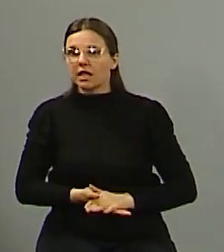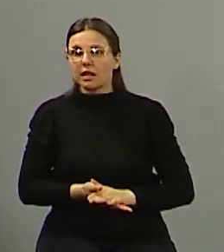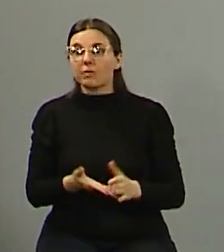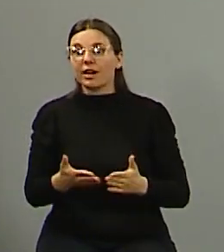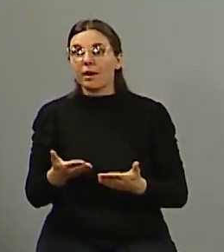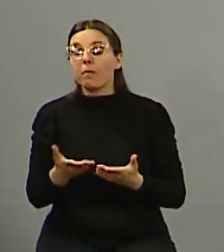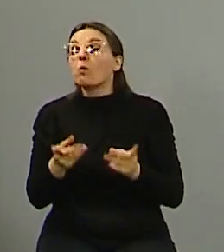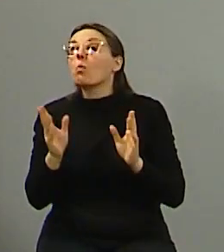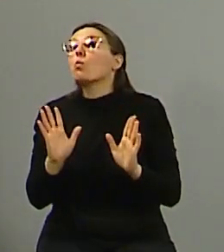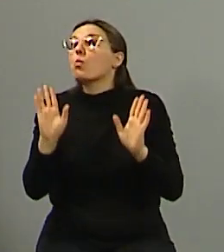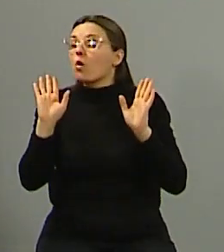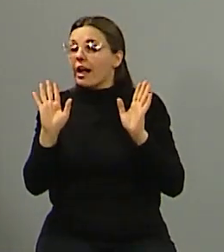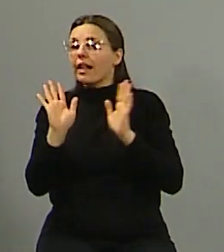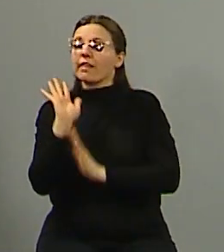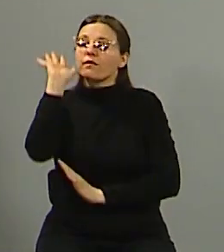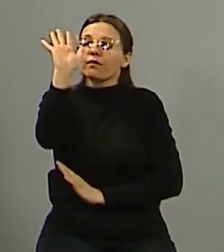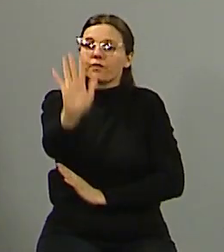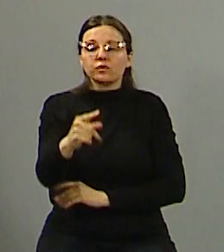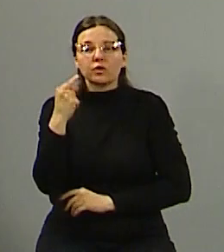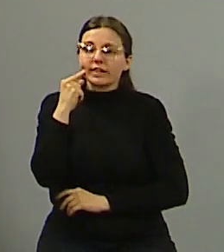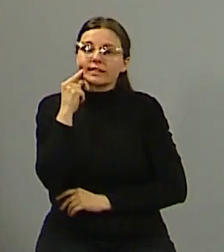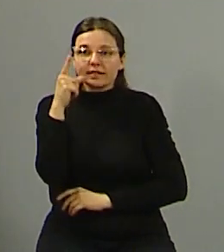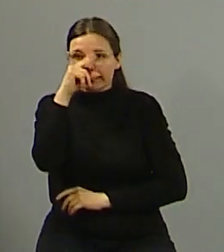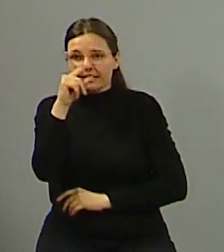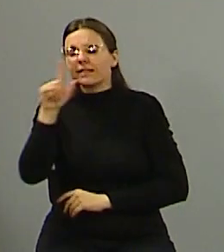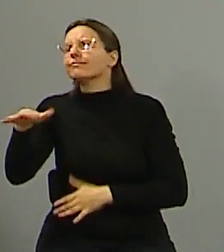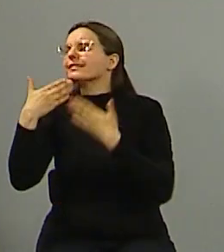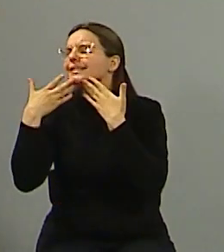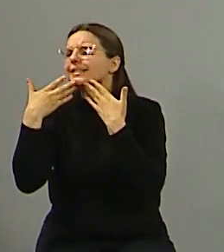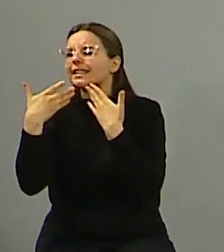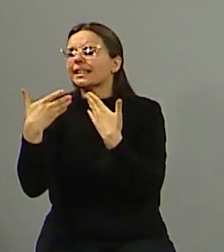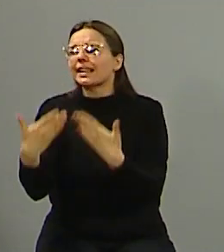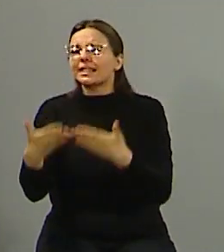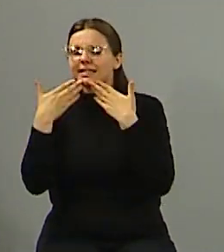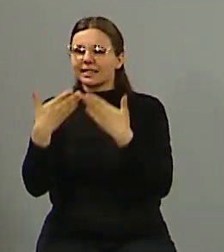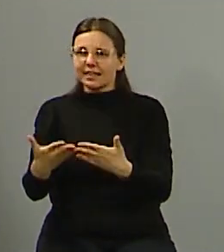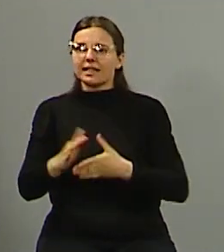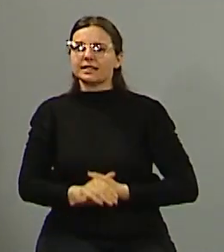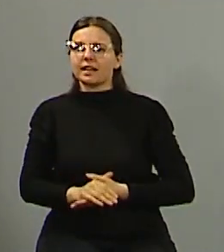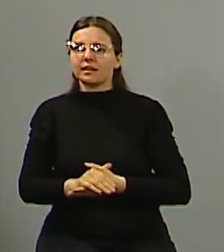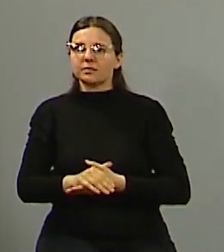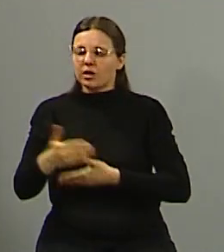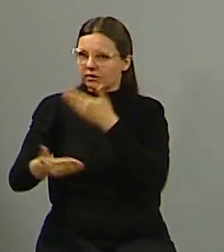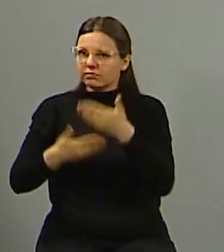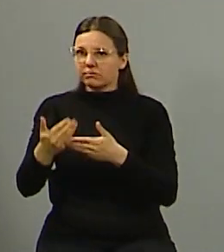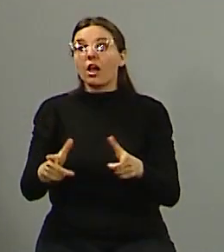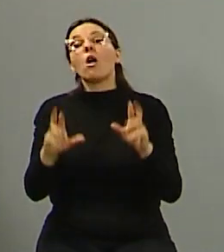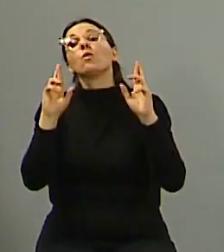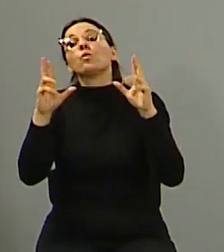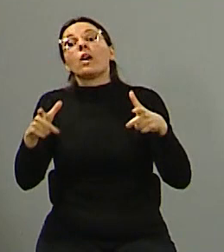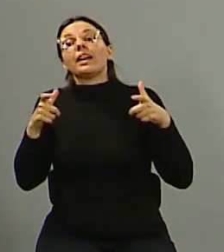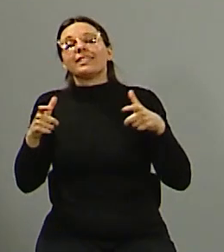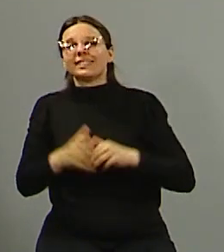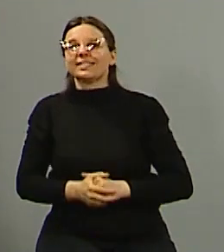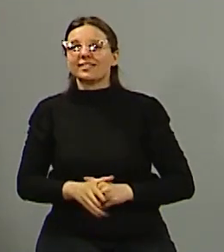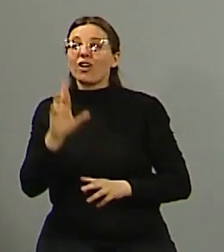próximos intendentes en el caso del próximo intendente de las heras así es que te agradecemos Francisco por este rato con nosotros te deseamos éxito y bueno ojalá podamos tener una